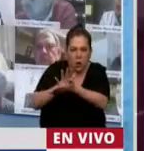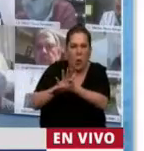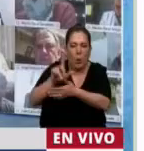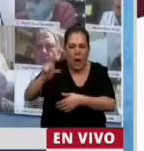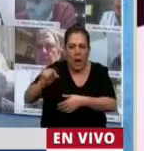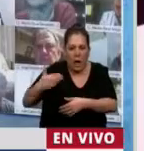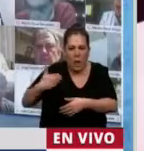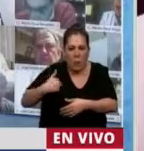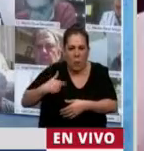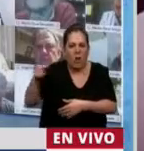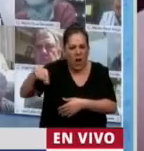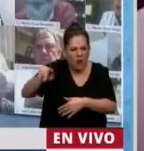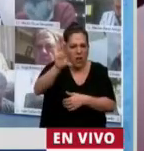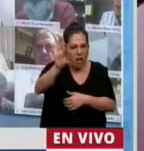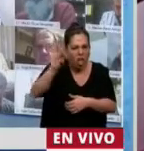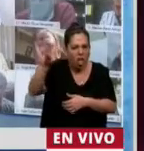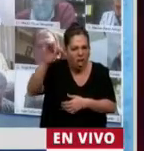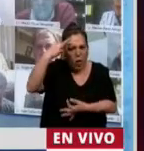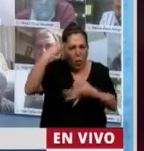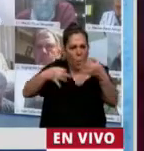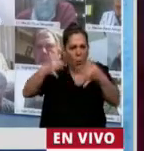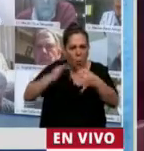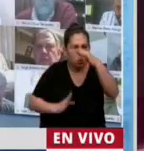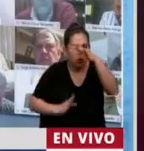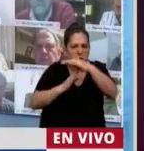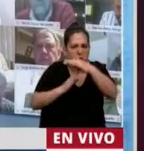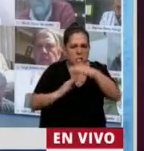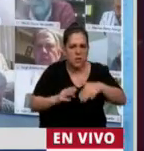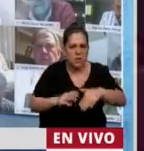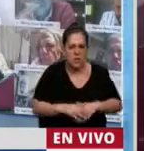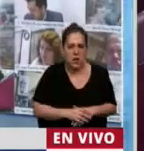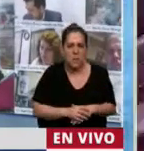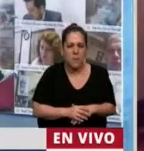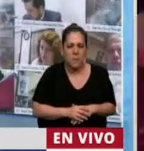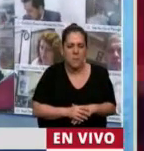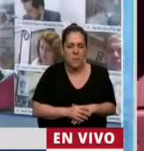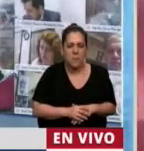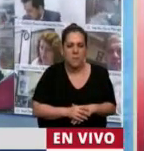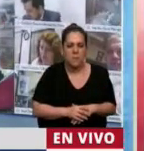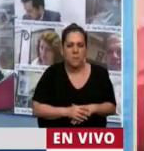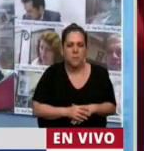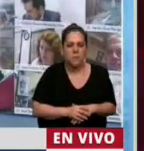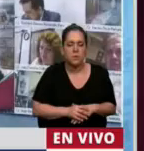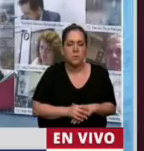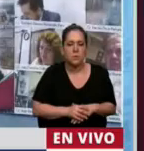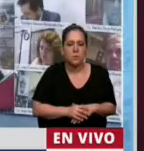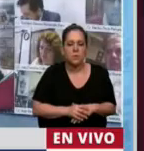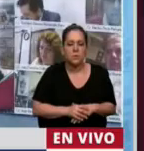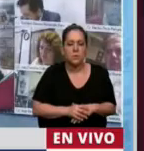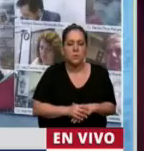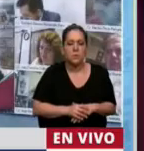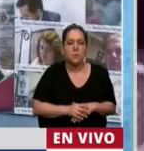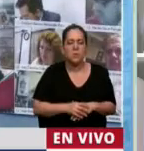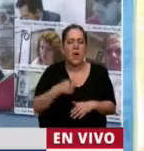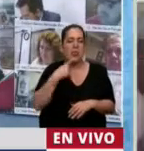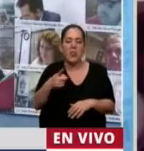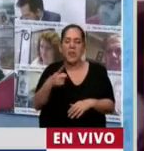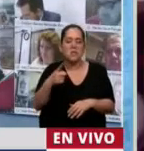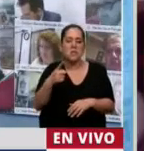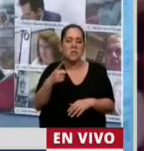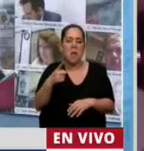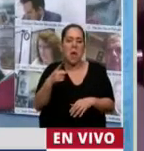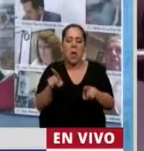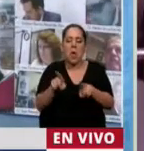El Estado se va a hacer cargo del salario complementario que corresponda a los empleados de